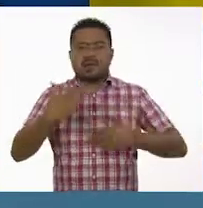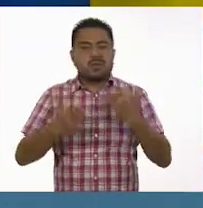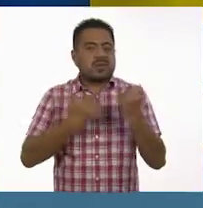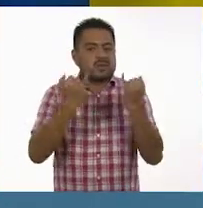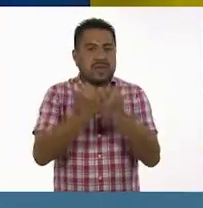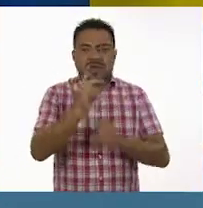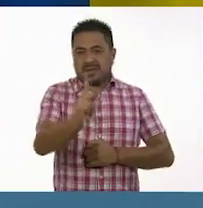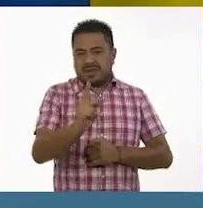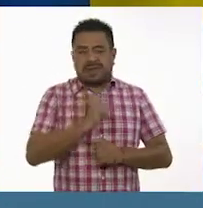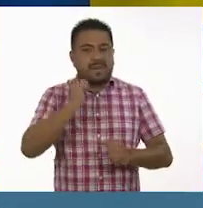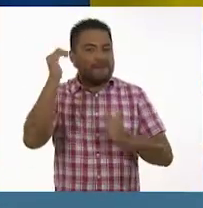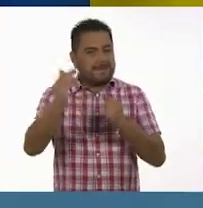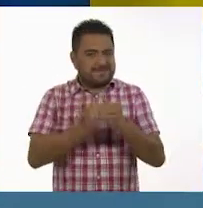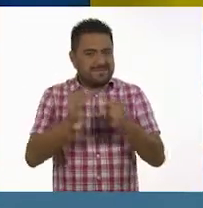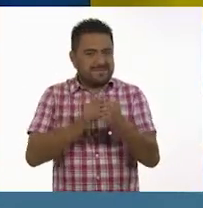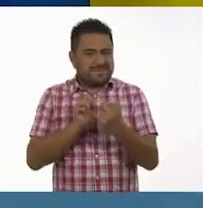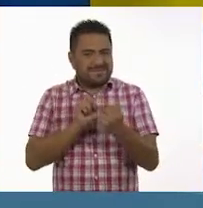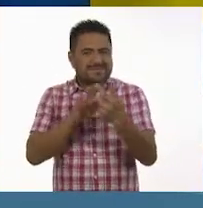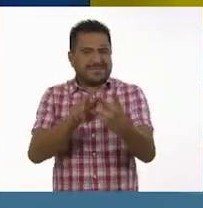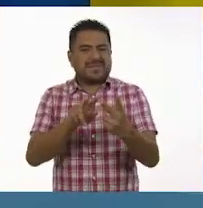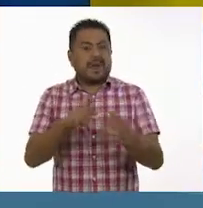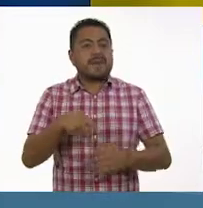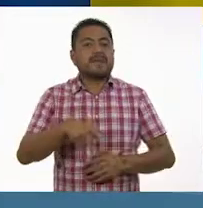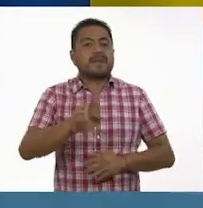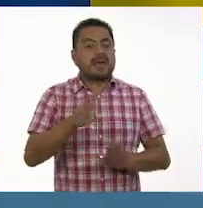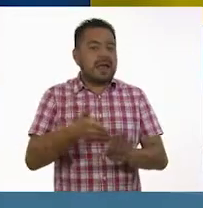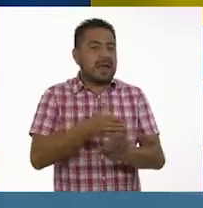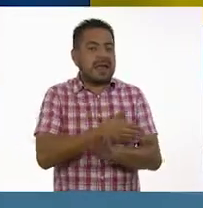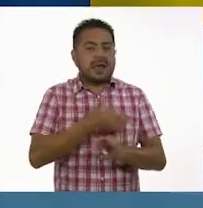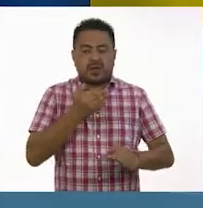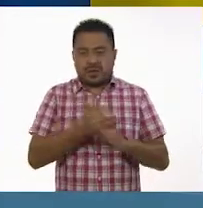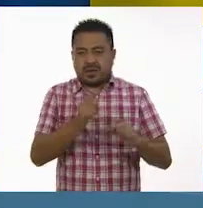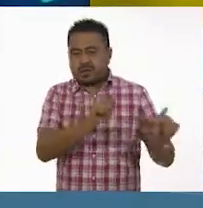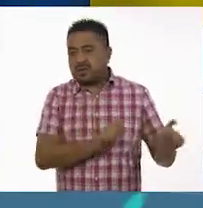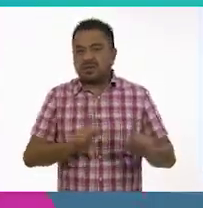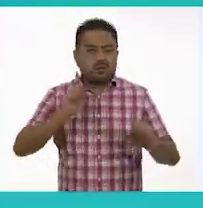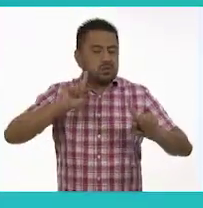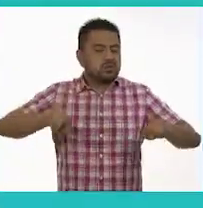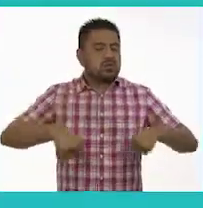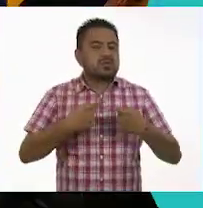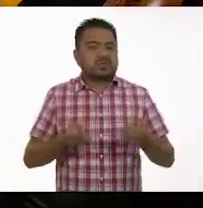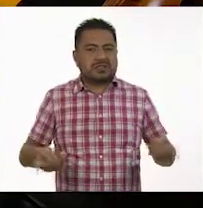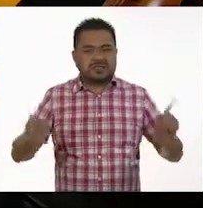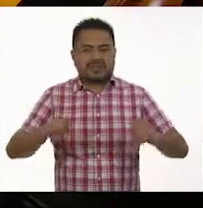nosotros. Hasta la próxima. Pero antes, vamos a una cápsula musical.